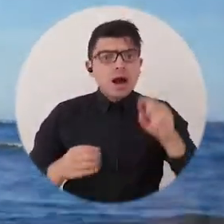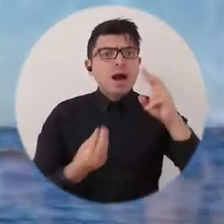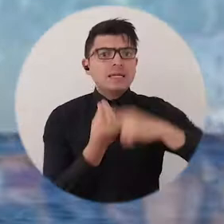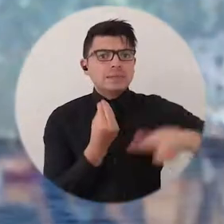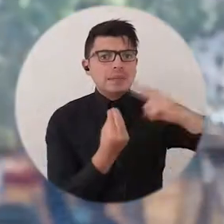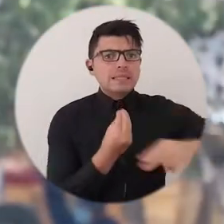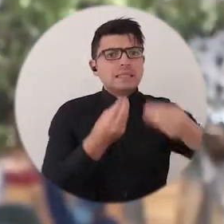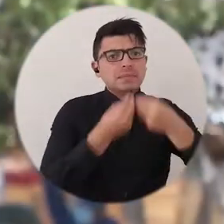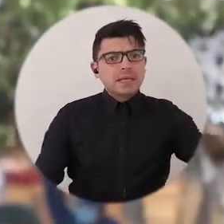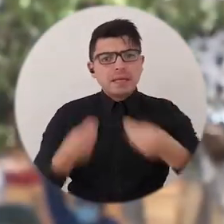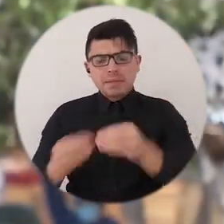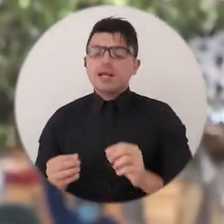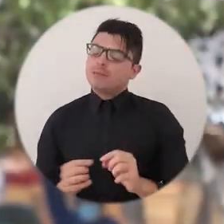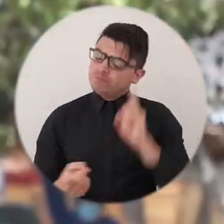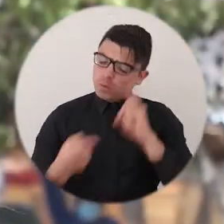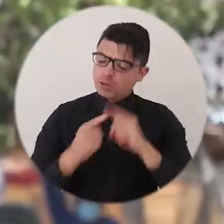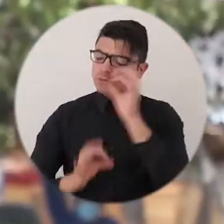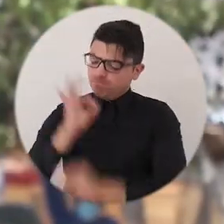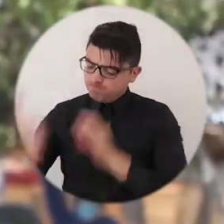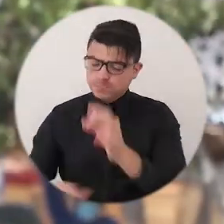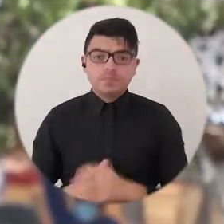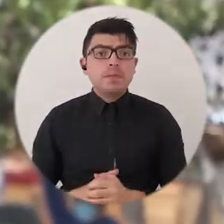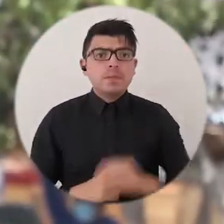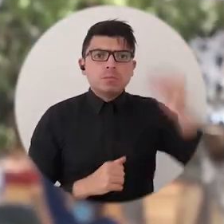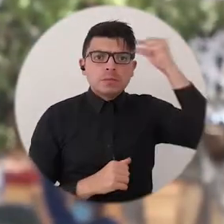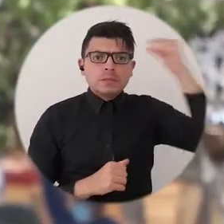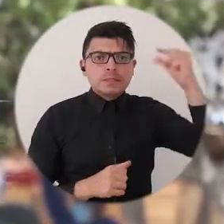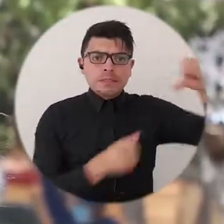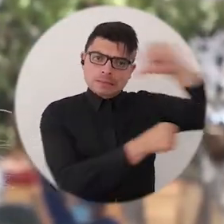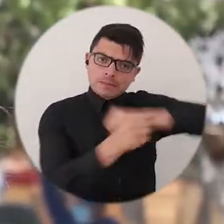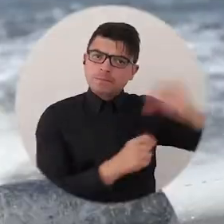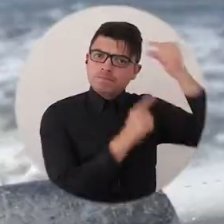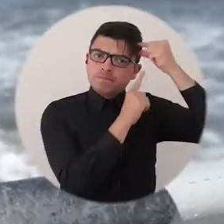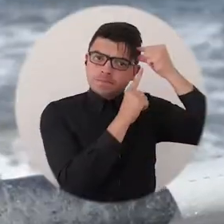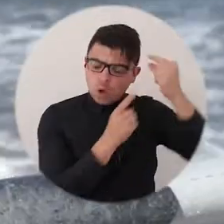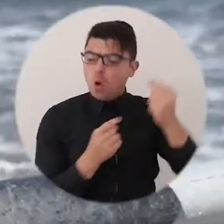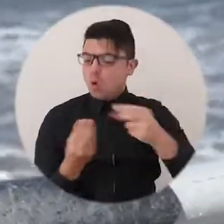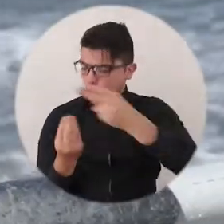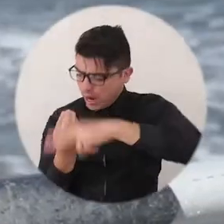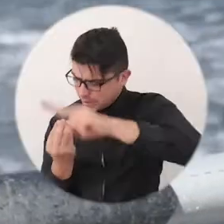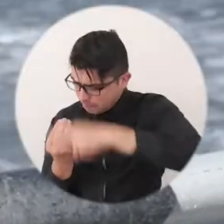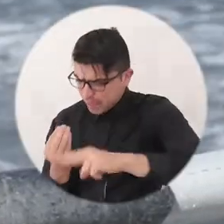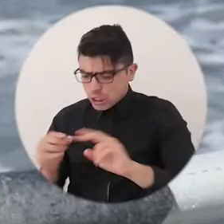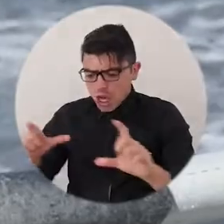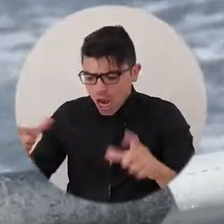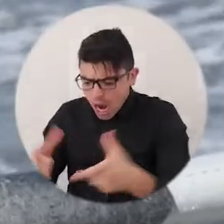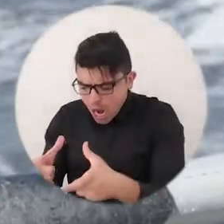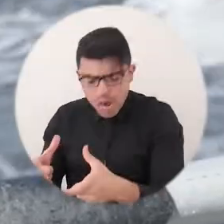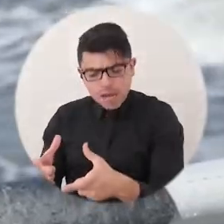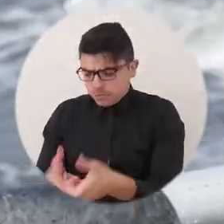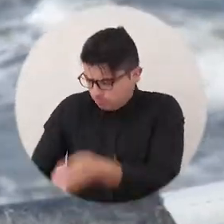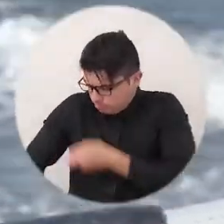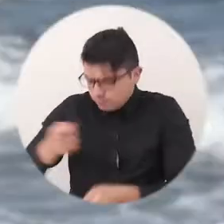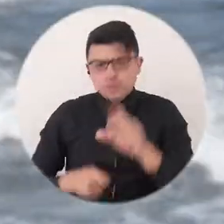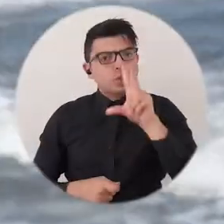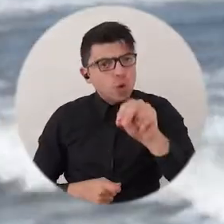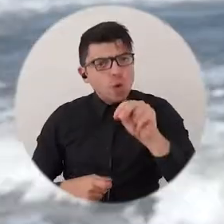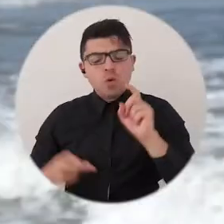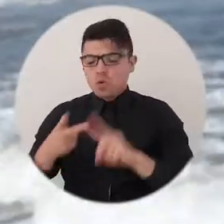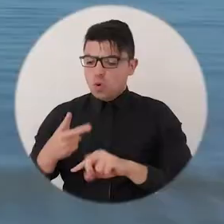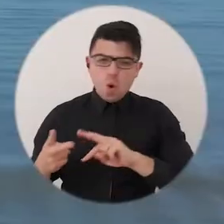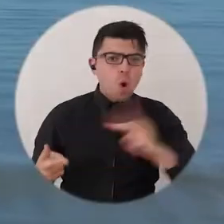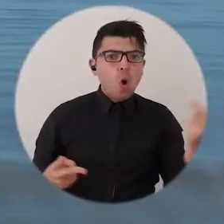Digamos cambiarle el chip de que no hay que coger especies pequeñas ni especies que están en vías de extensión sino que hay que dejarlas que se reproduzcan.